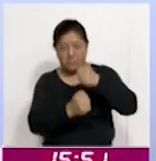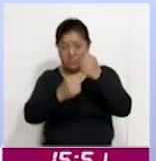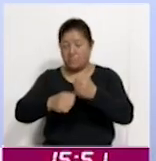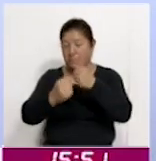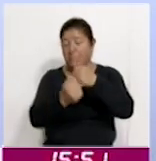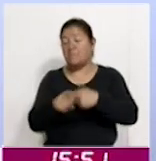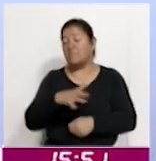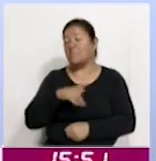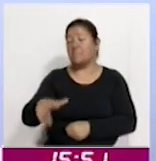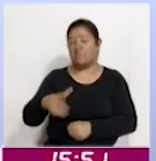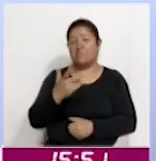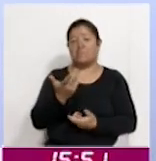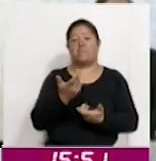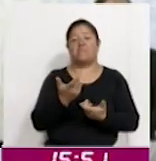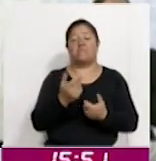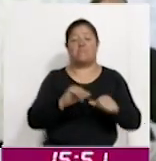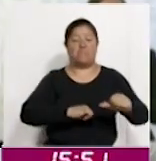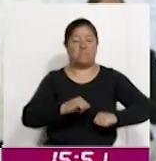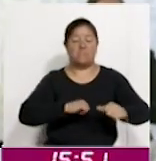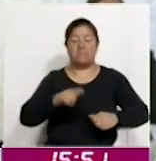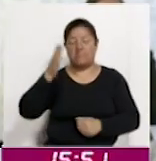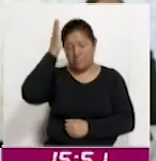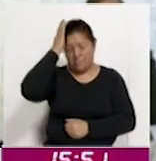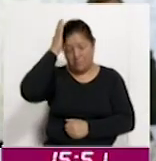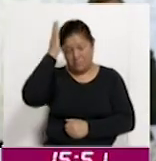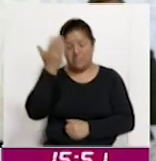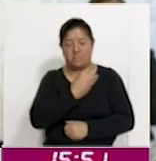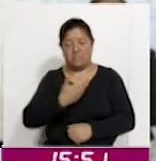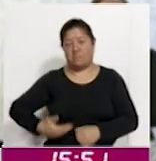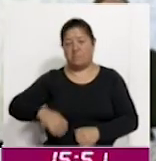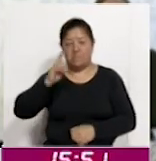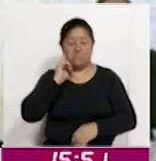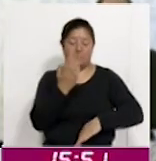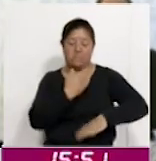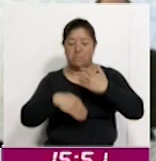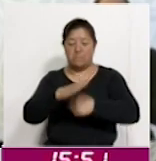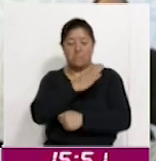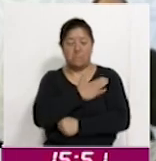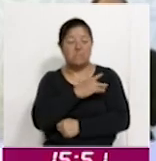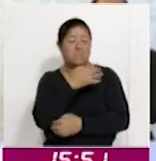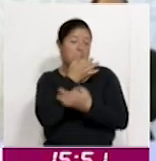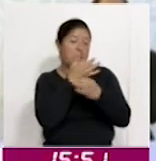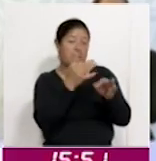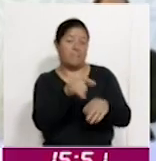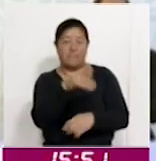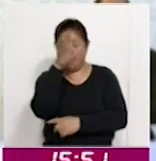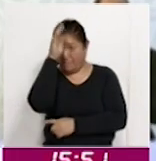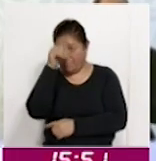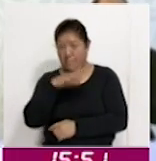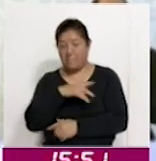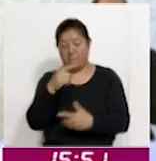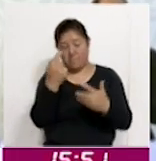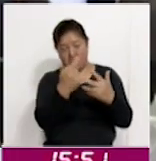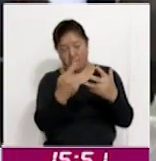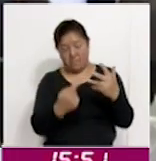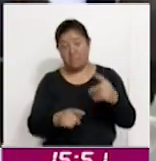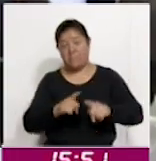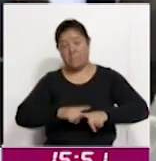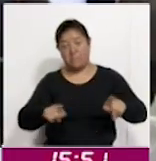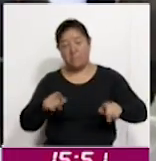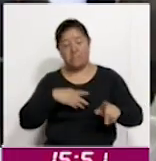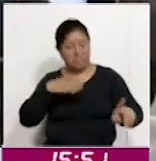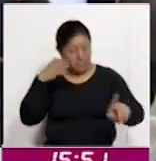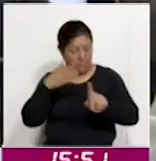Presidenta de México, Claudia Sheinbampardo, quien mencionó que el acuerdo está integrado por varios ejes que van encaminados